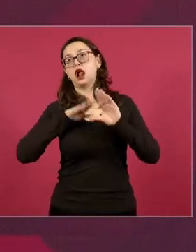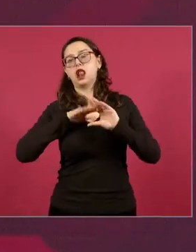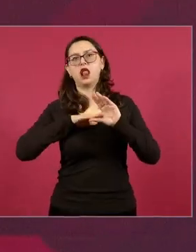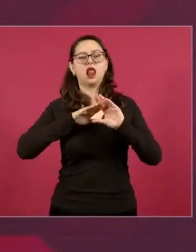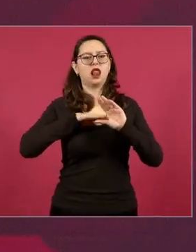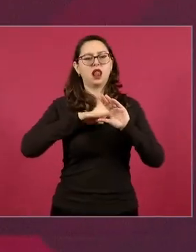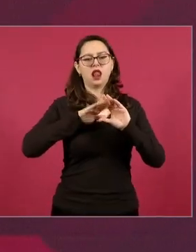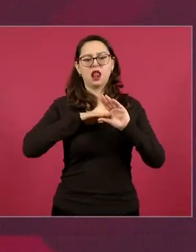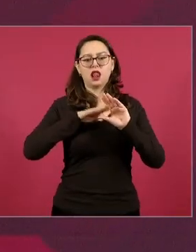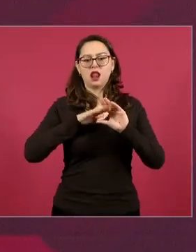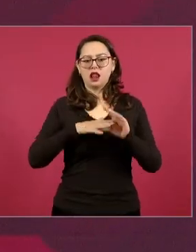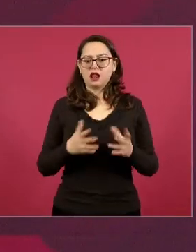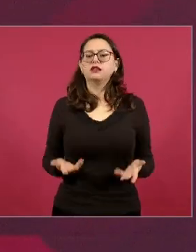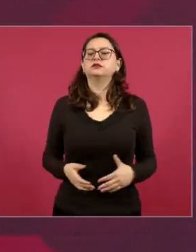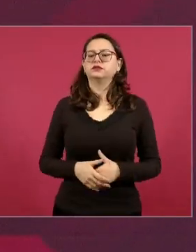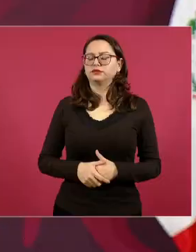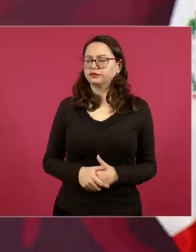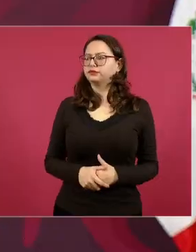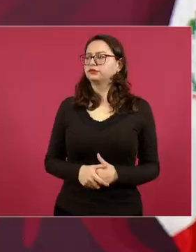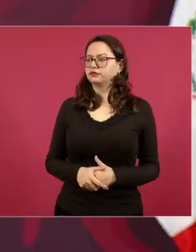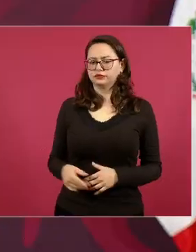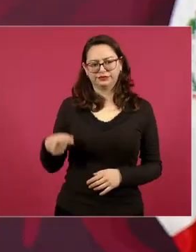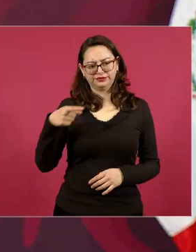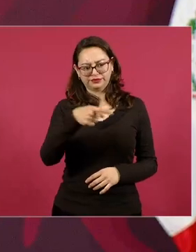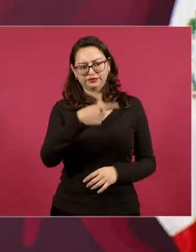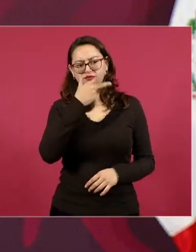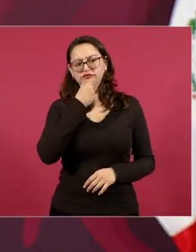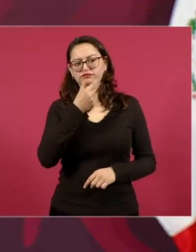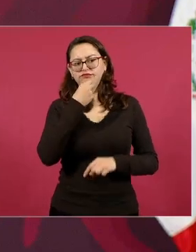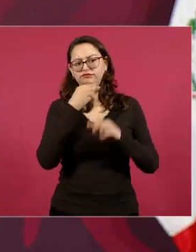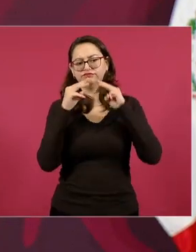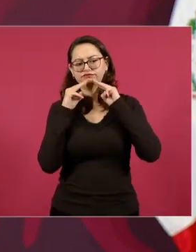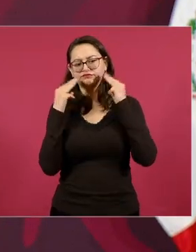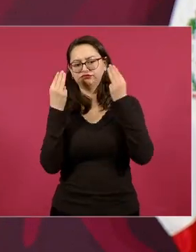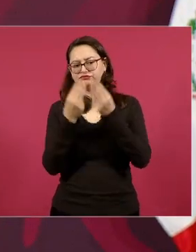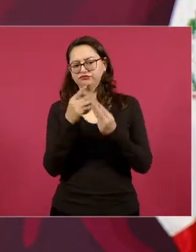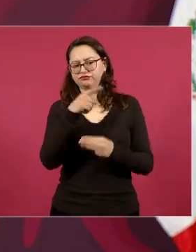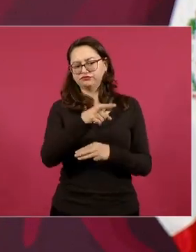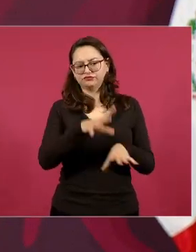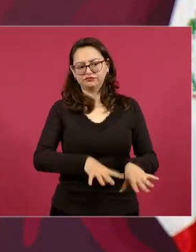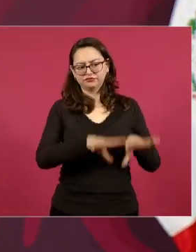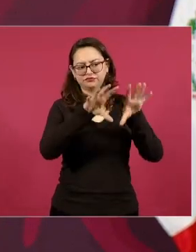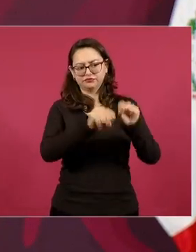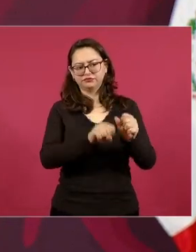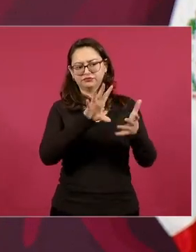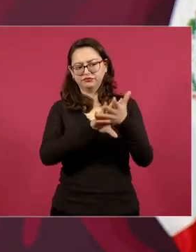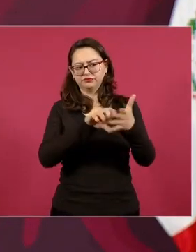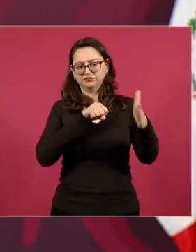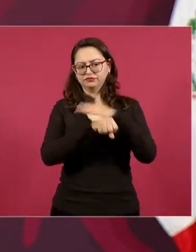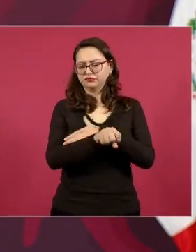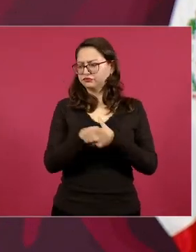¿qué argumentos utilizan en estos casos? de que fue torturado